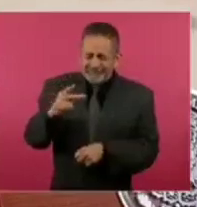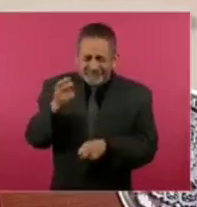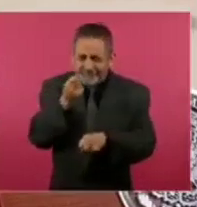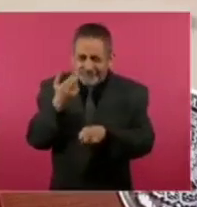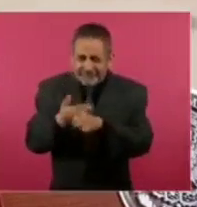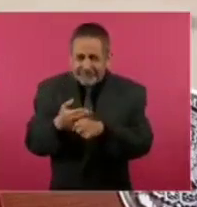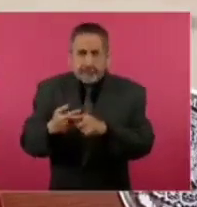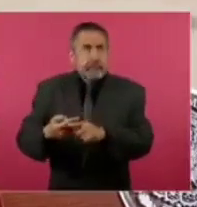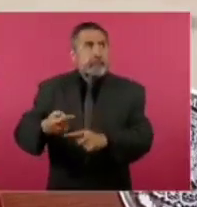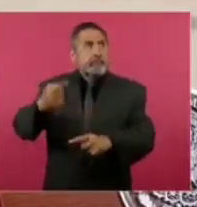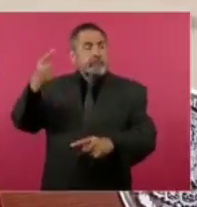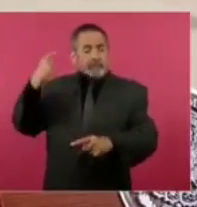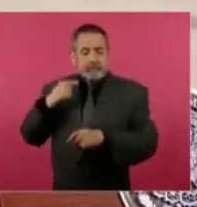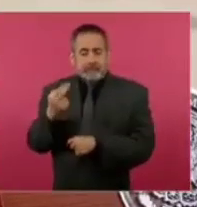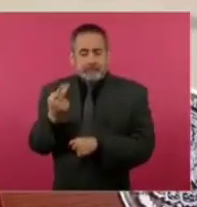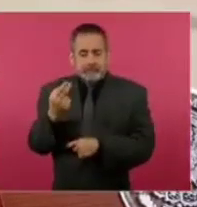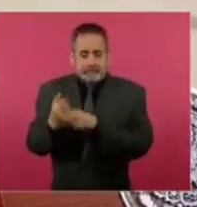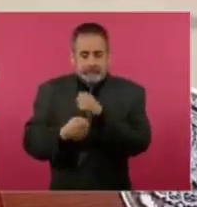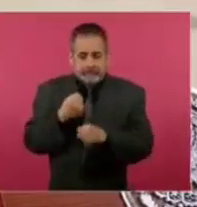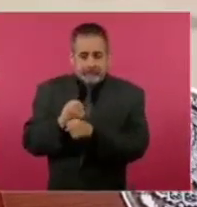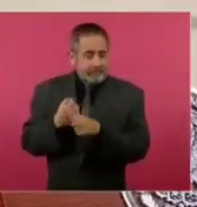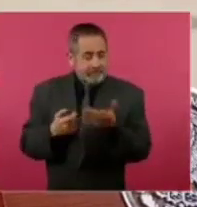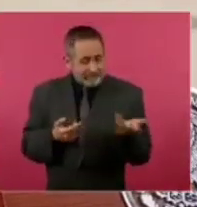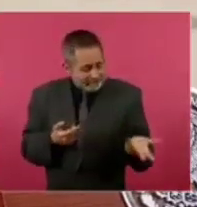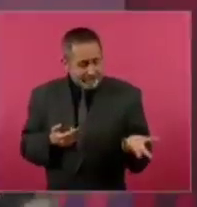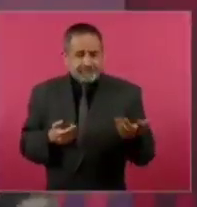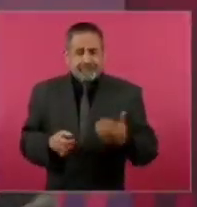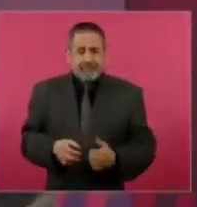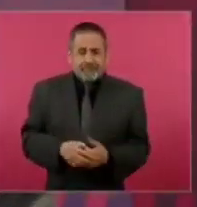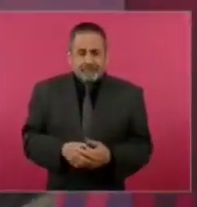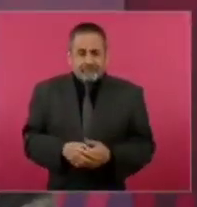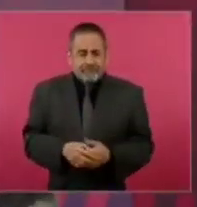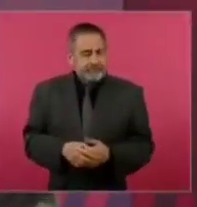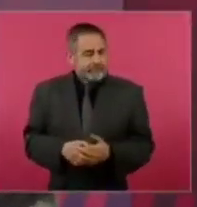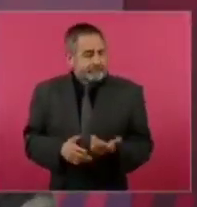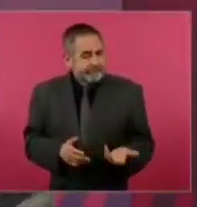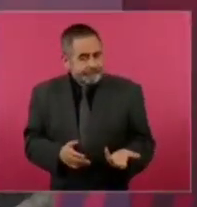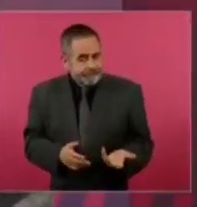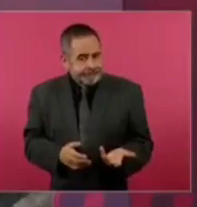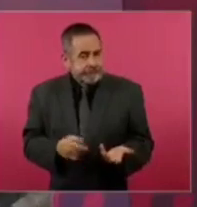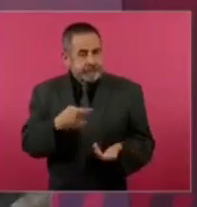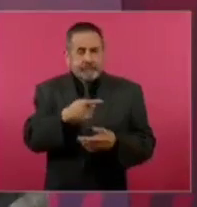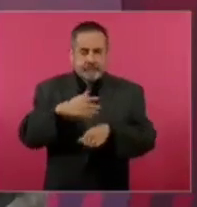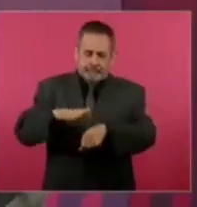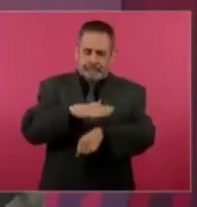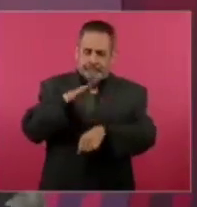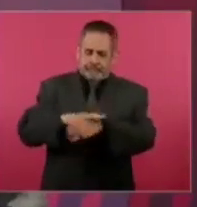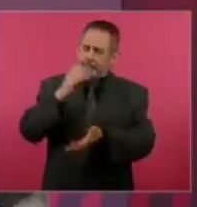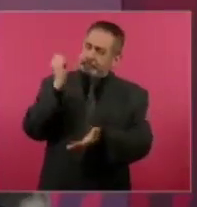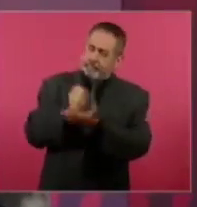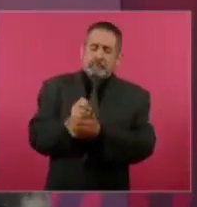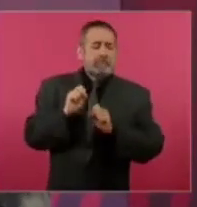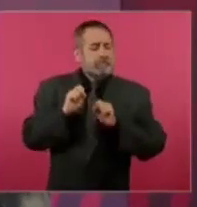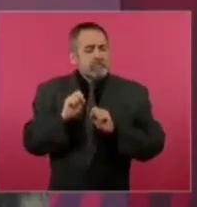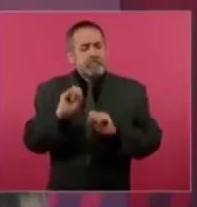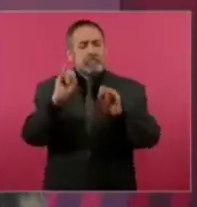hace 25 años cuando se aprobó el Fobaproa,